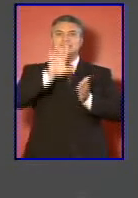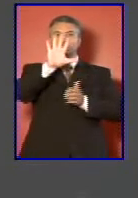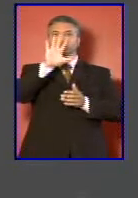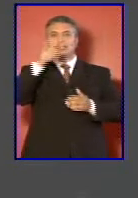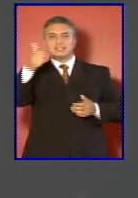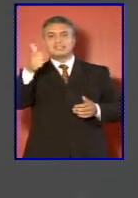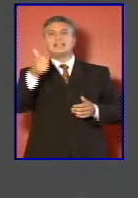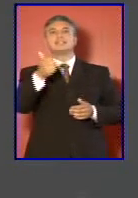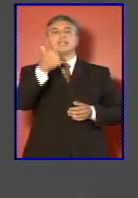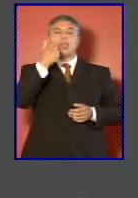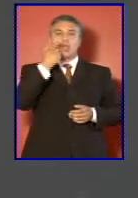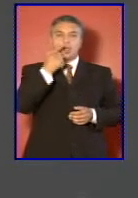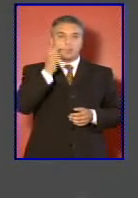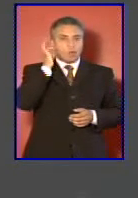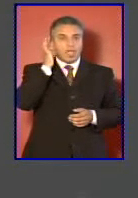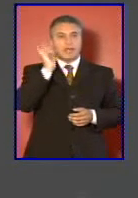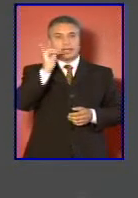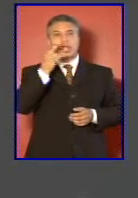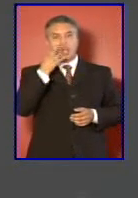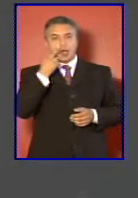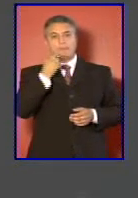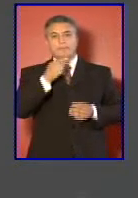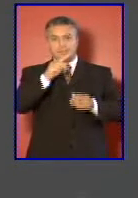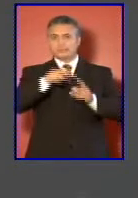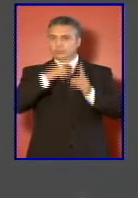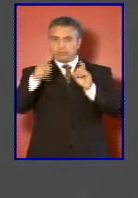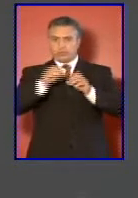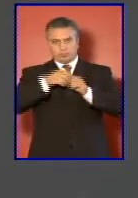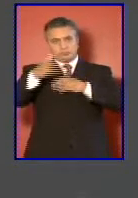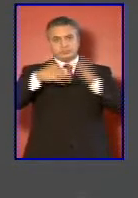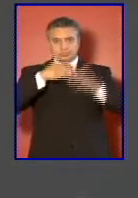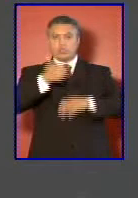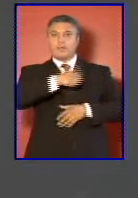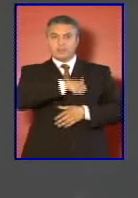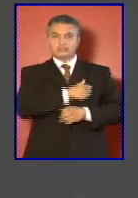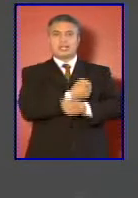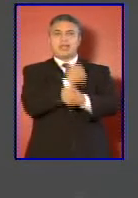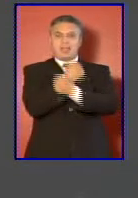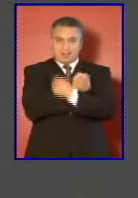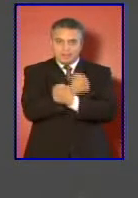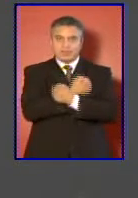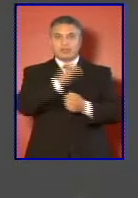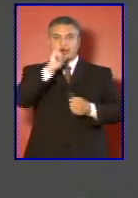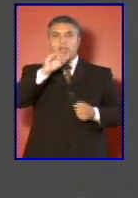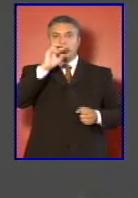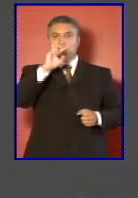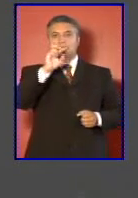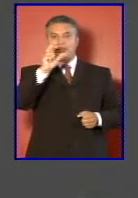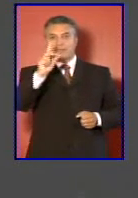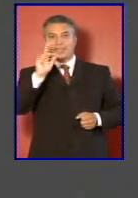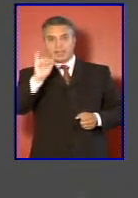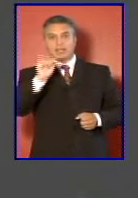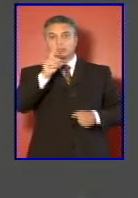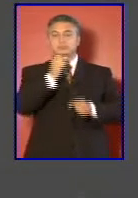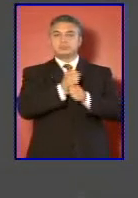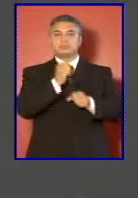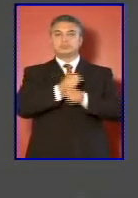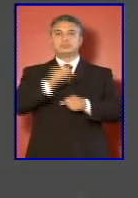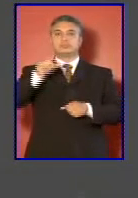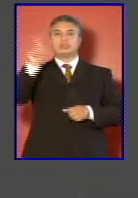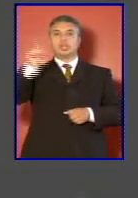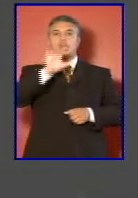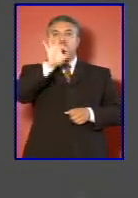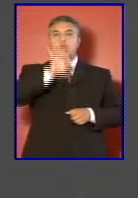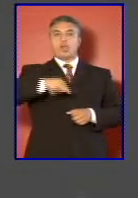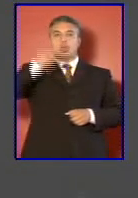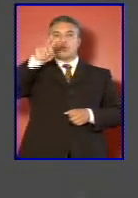y hombres de las tres ramas de las Fuerzas Armadas y de ambas policías carabineros y la PDI en misiones de Naciones Unidas